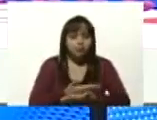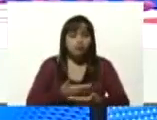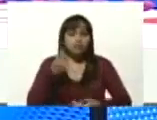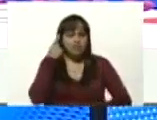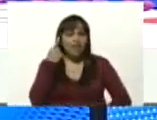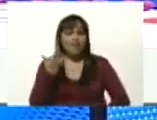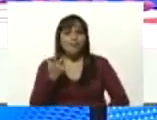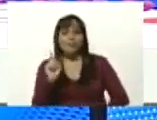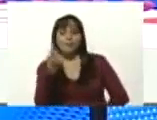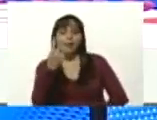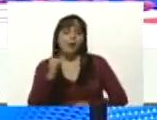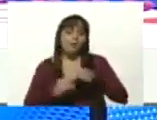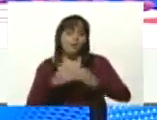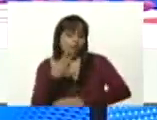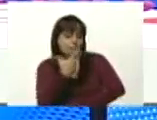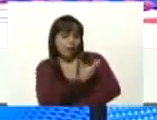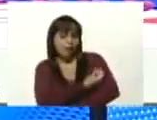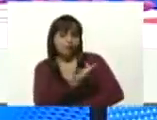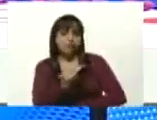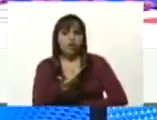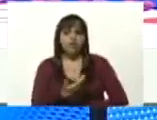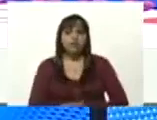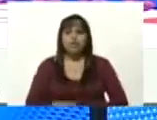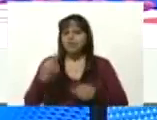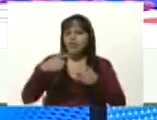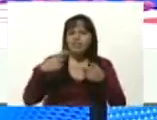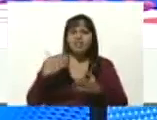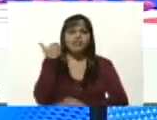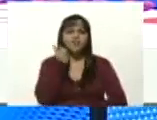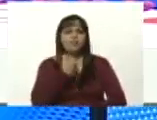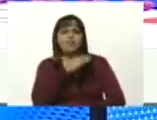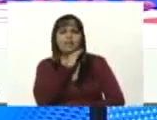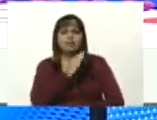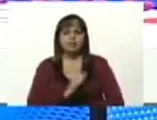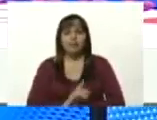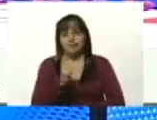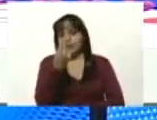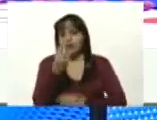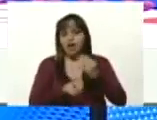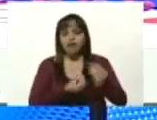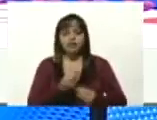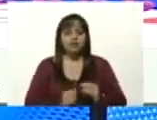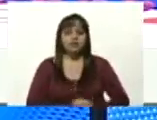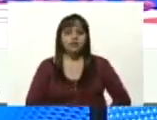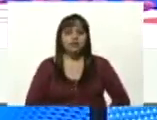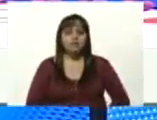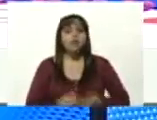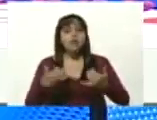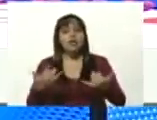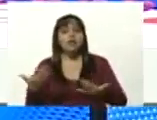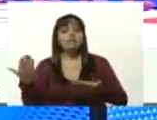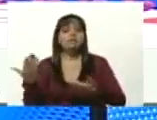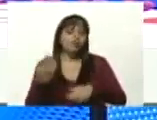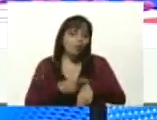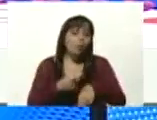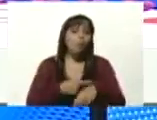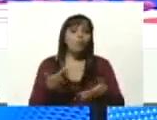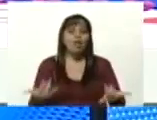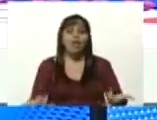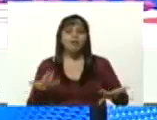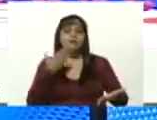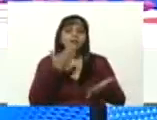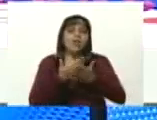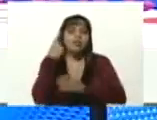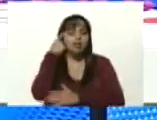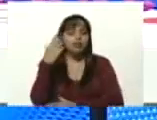vacunar al niño y a la niña contra distintas enfermedades bueno afortunadamente está llegando esa hora en